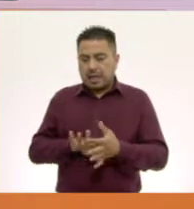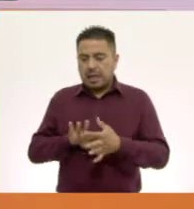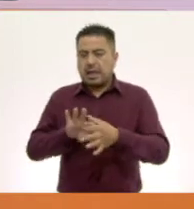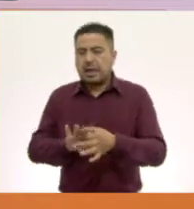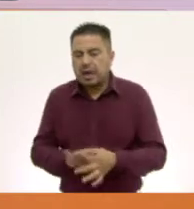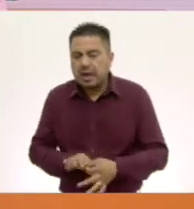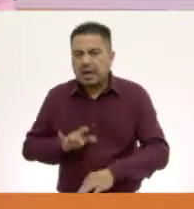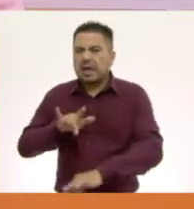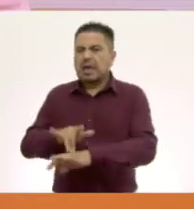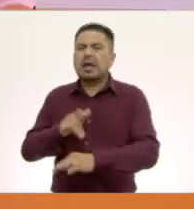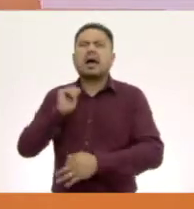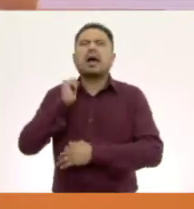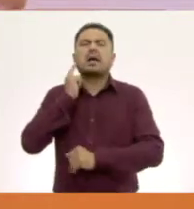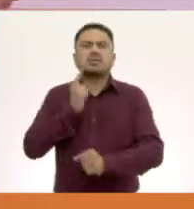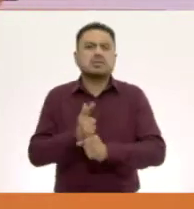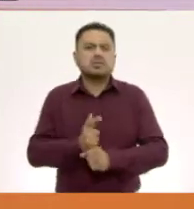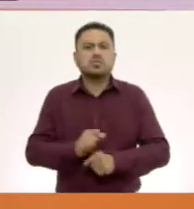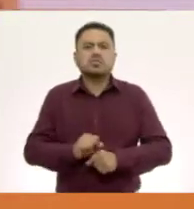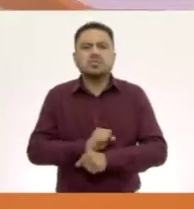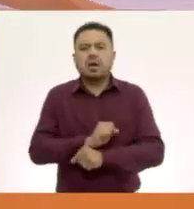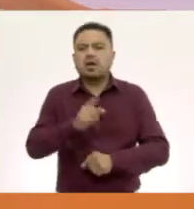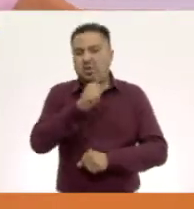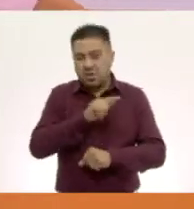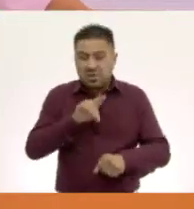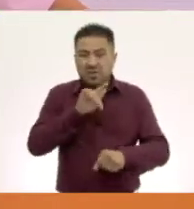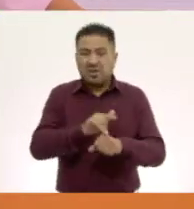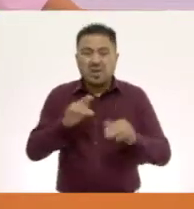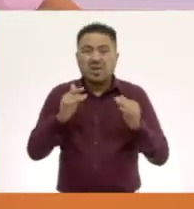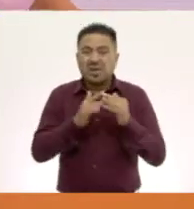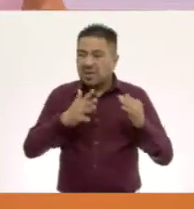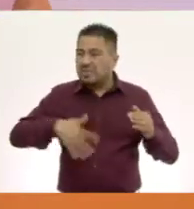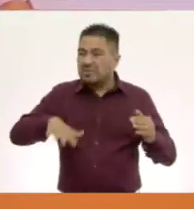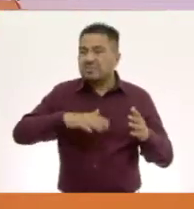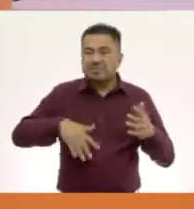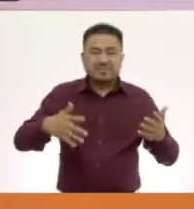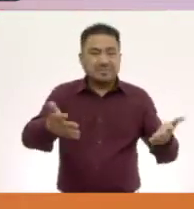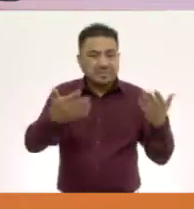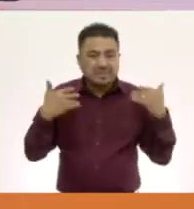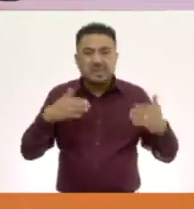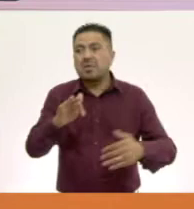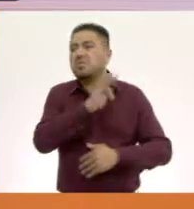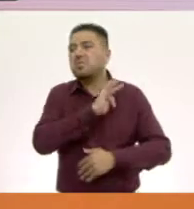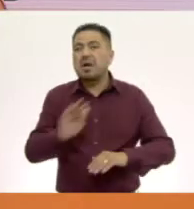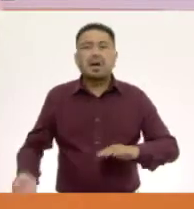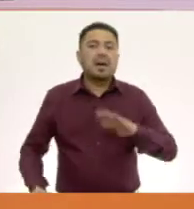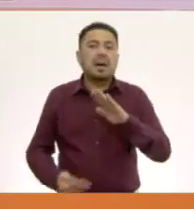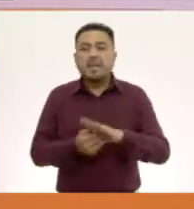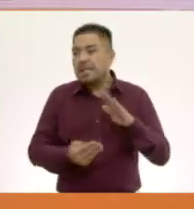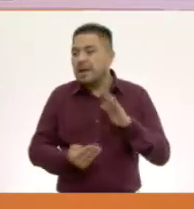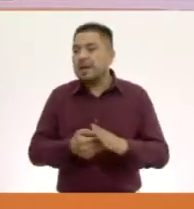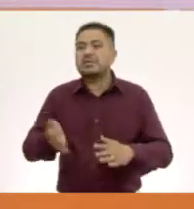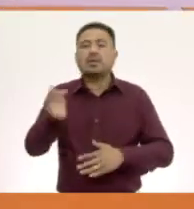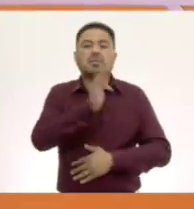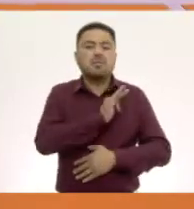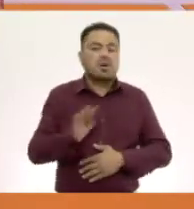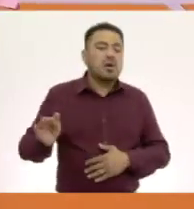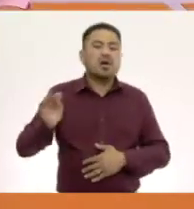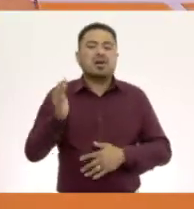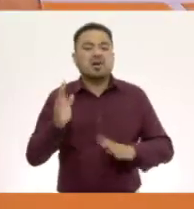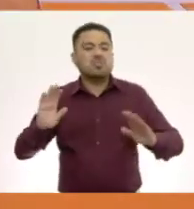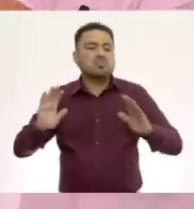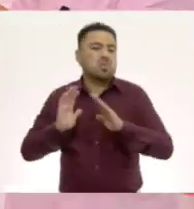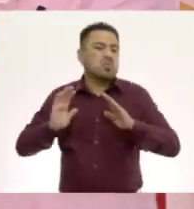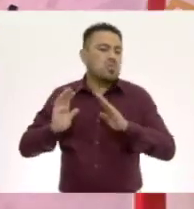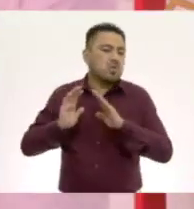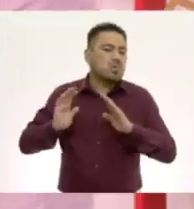descubrir algo suave. Toquen ustedes, busquen en su casa. Puede ser una mesa, puede ser un cojín,